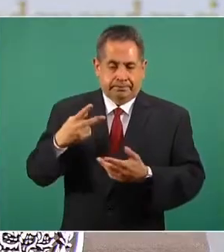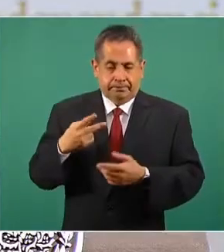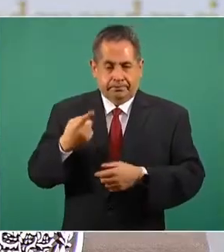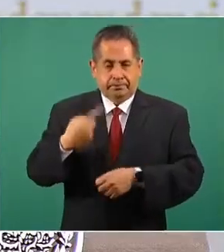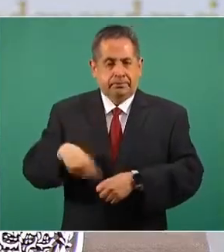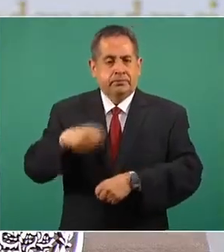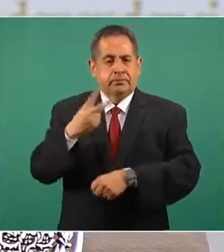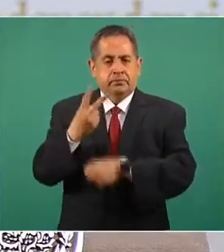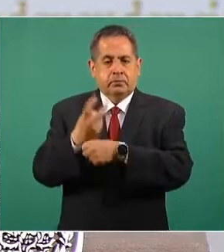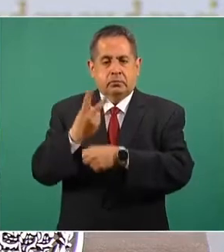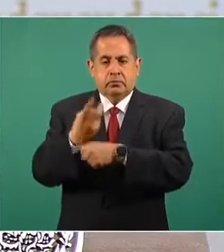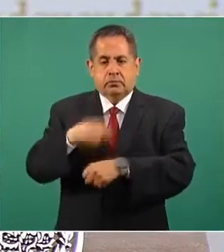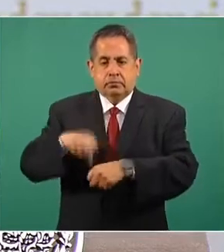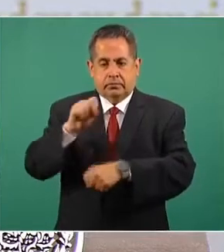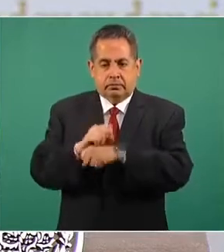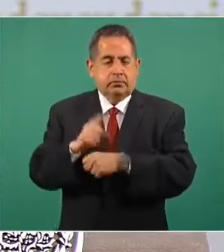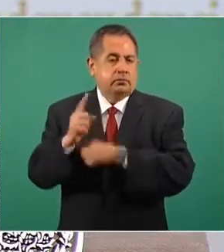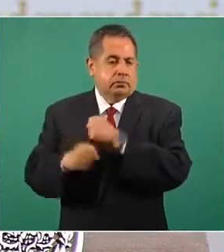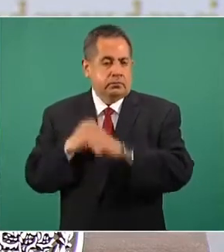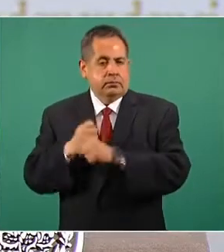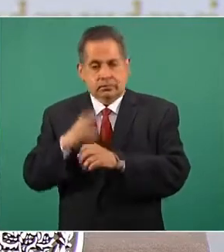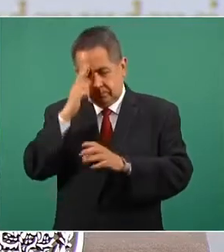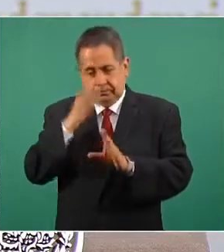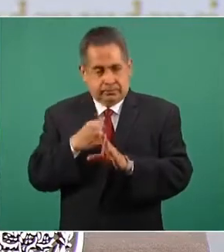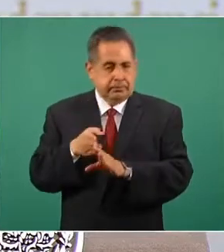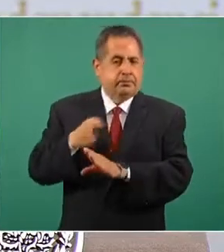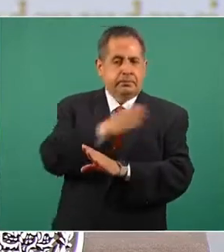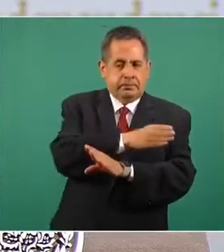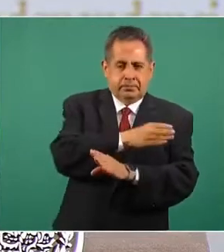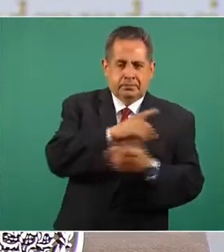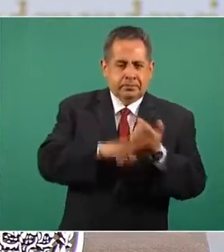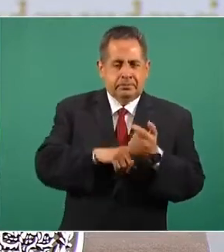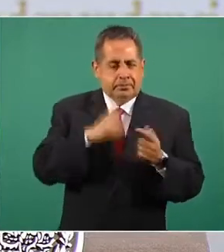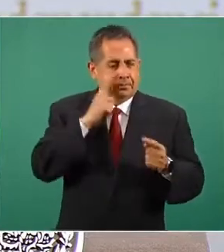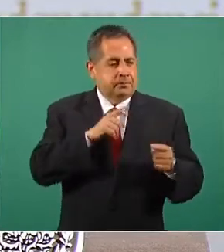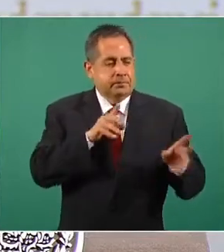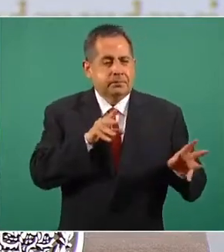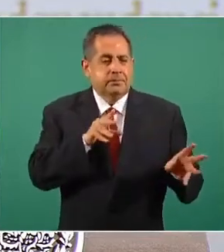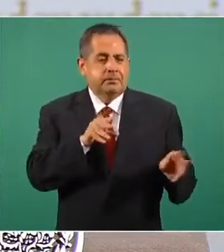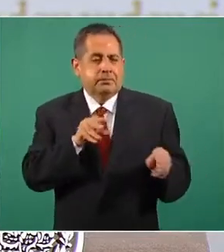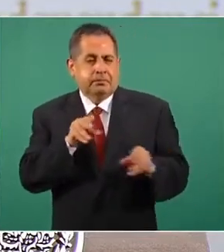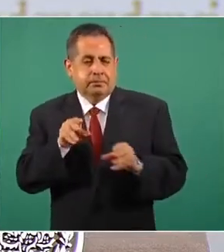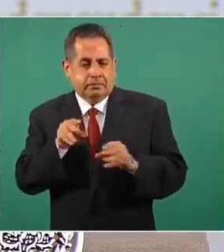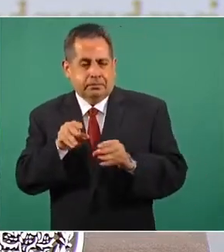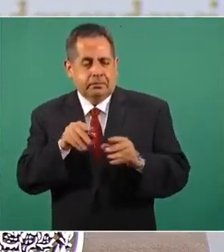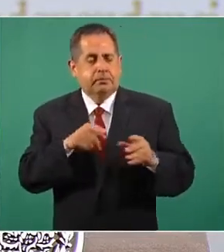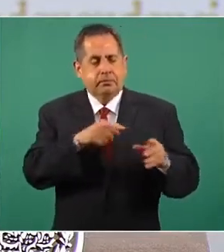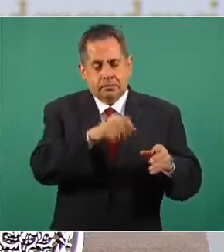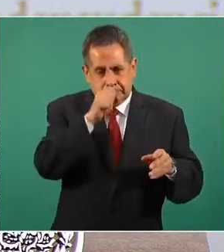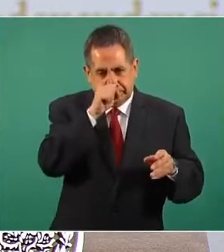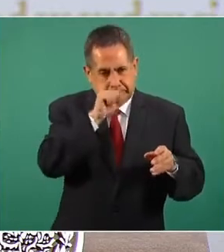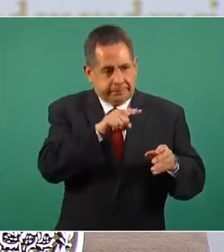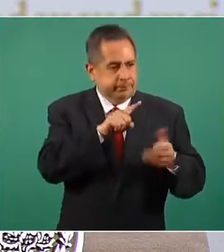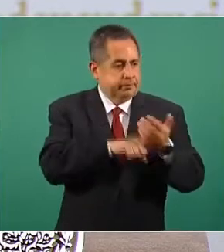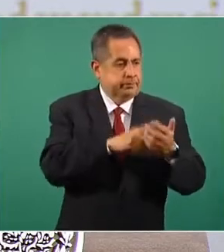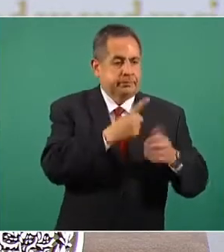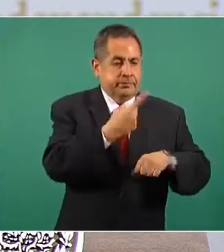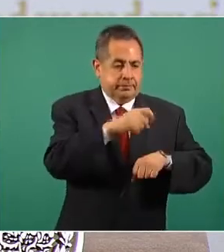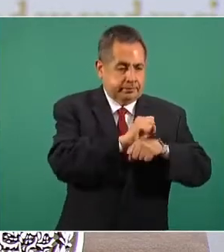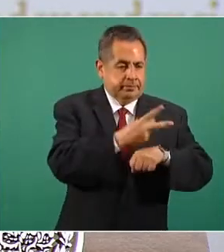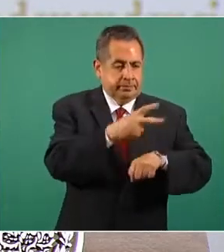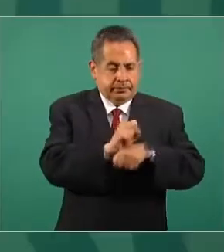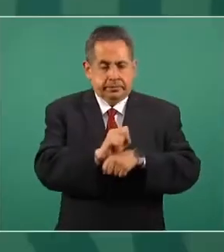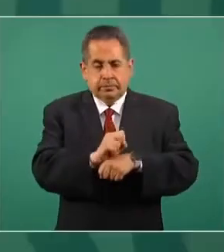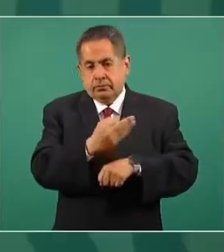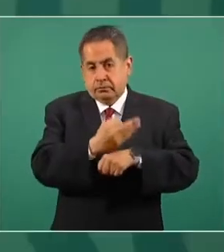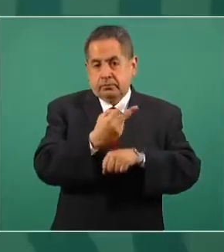del año, es la segunda semana porque este dato se va calculando sobre la semana epidemiológica, esto es